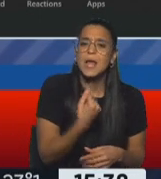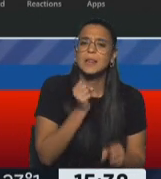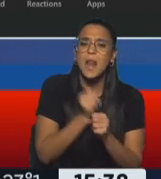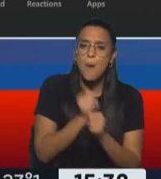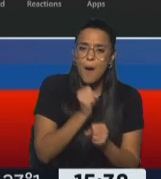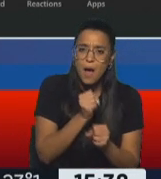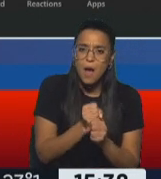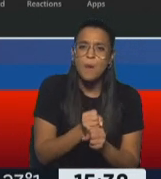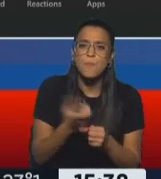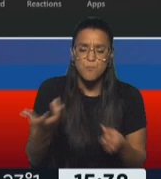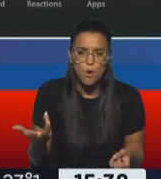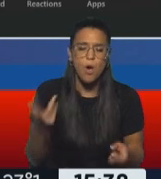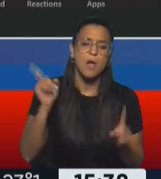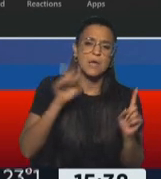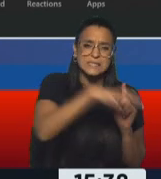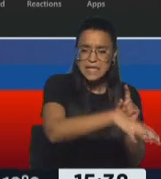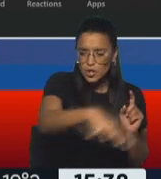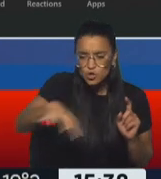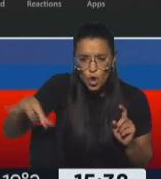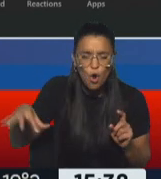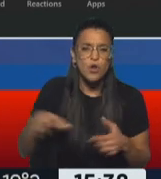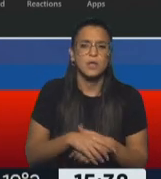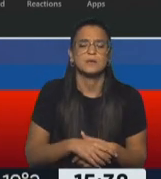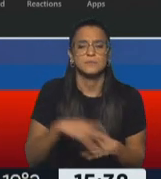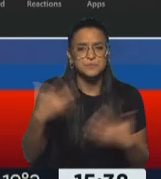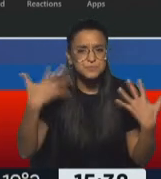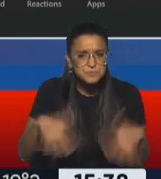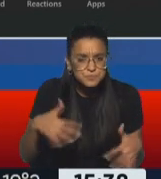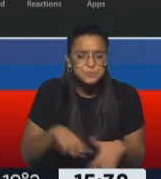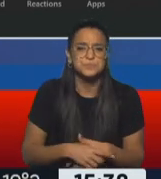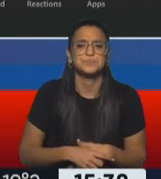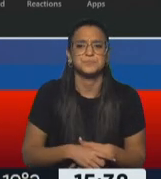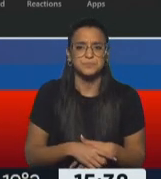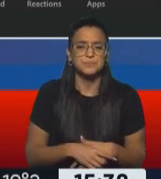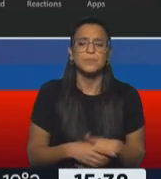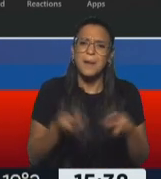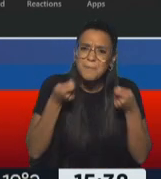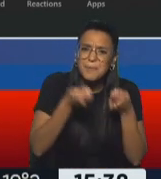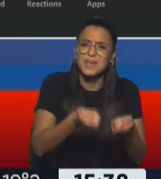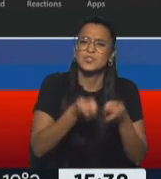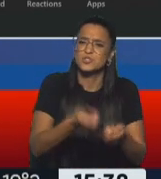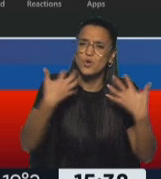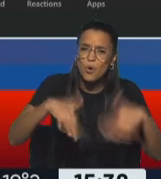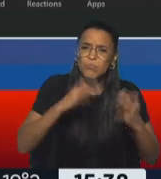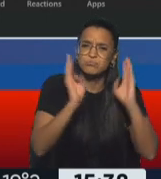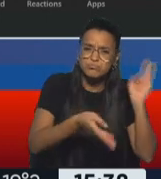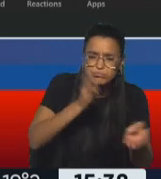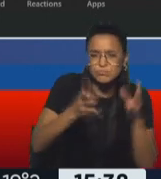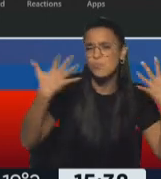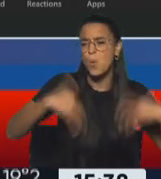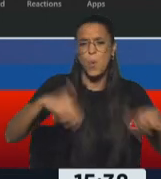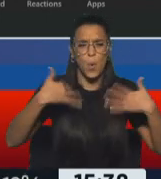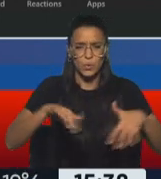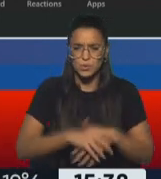digamos, sectores que han estado muy presionados, maltratados y criminalizados por,